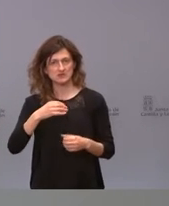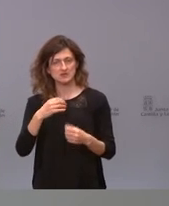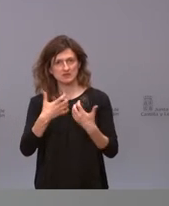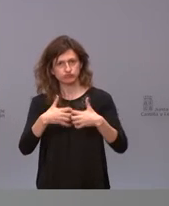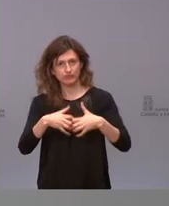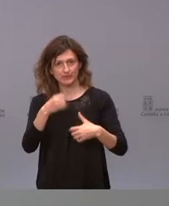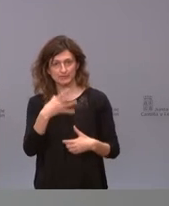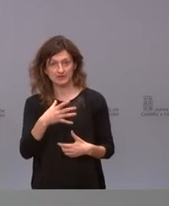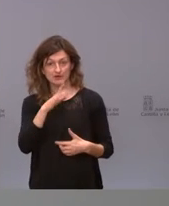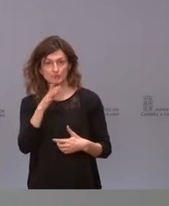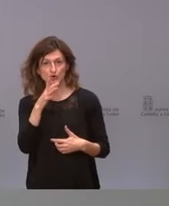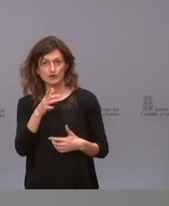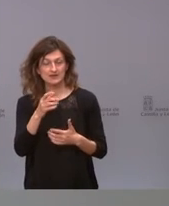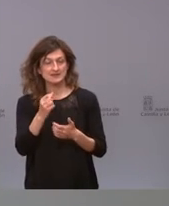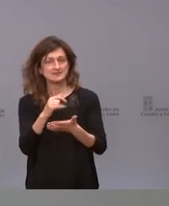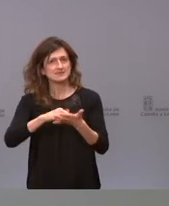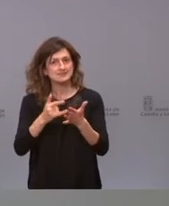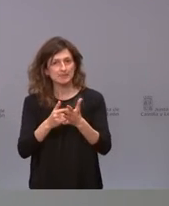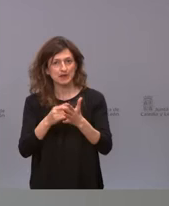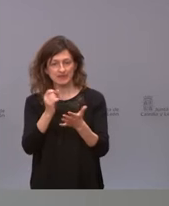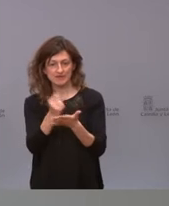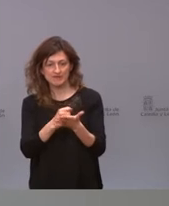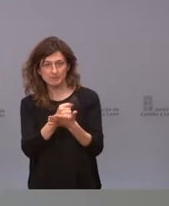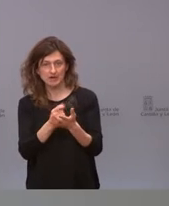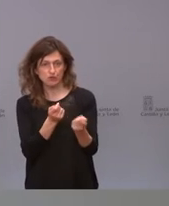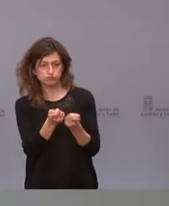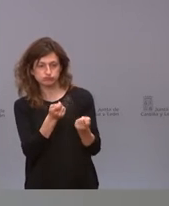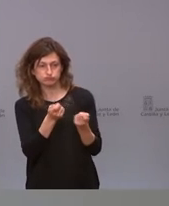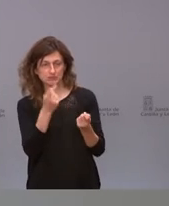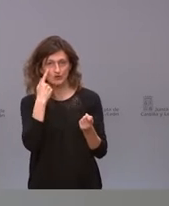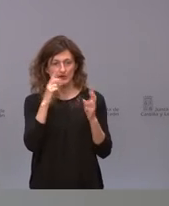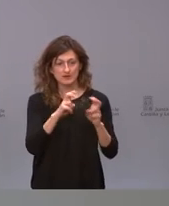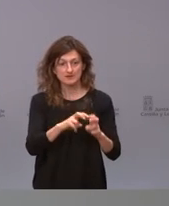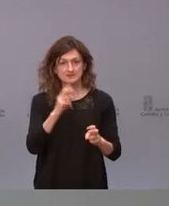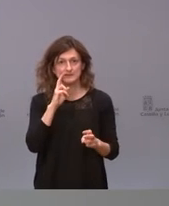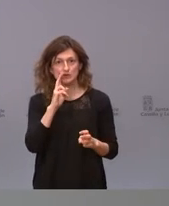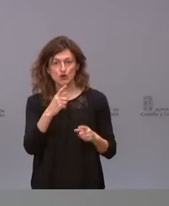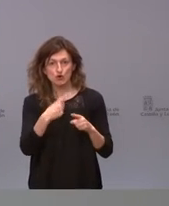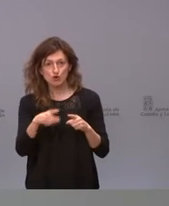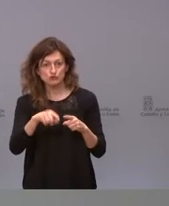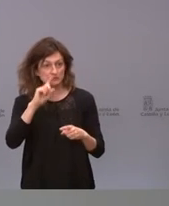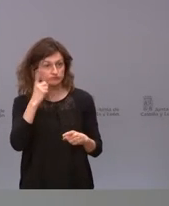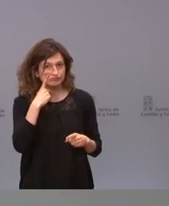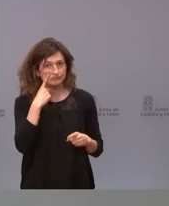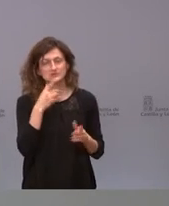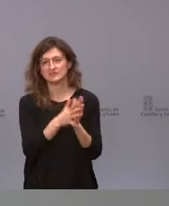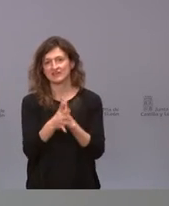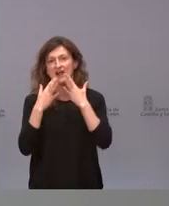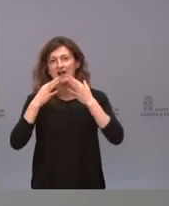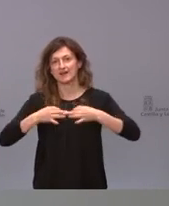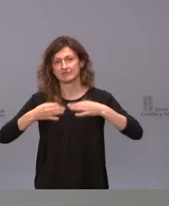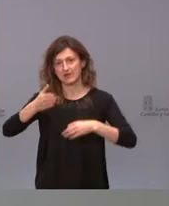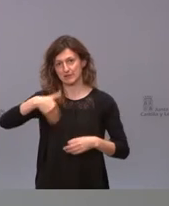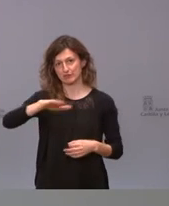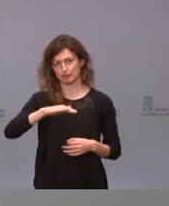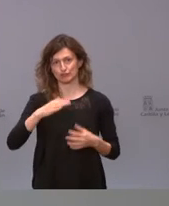sometidas a un sistema de farmacovigilancia que permita detectar nuevos efectos adversos no conocidos es una garantía para todos nosotros de